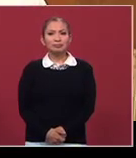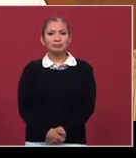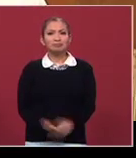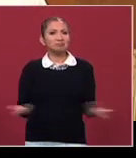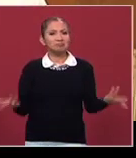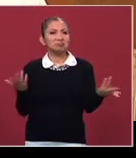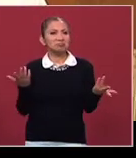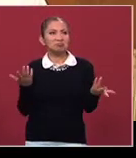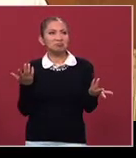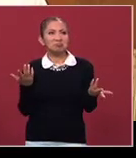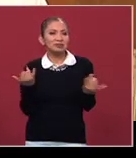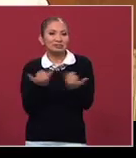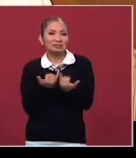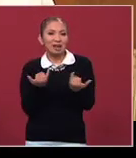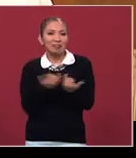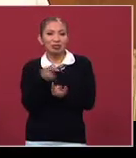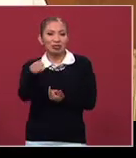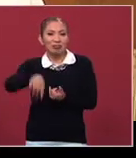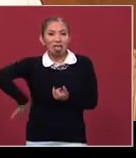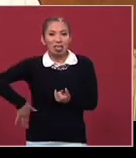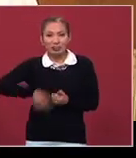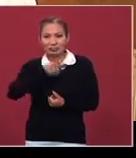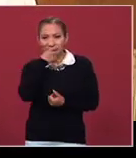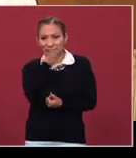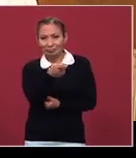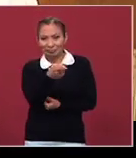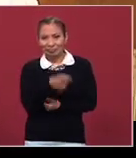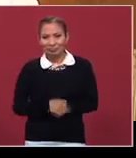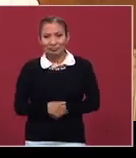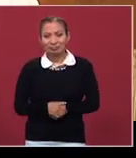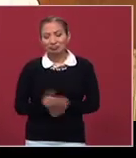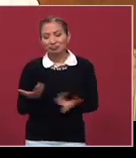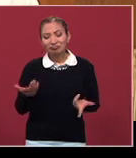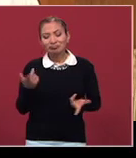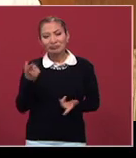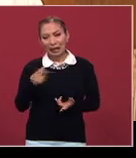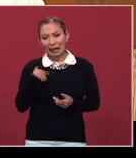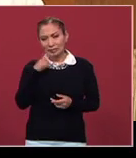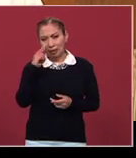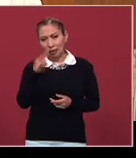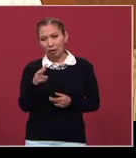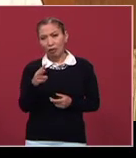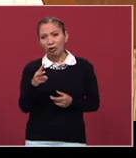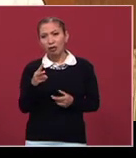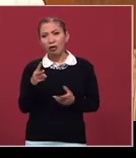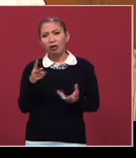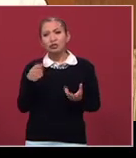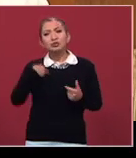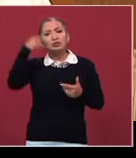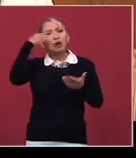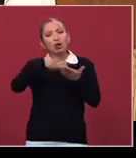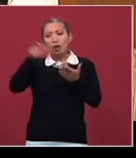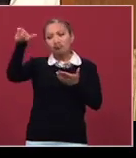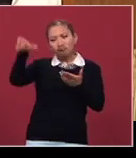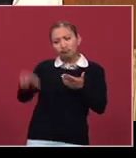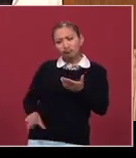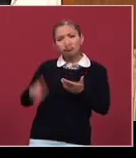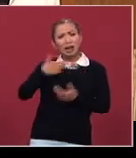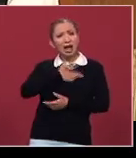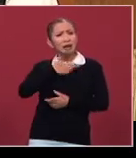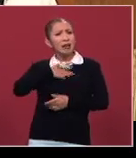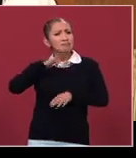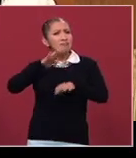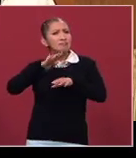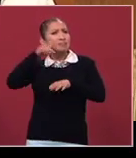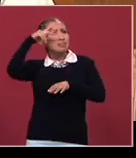pues por algo que tú dijiste y por algo que quiero agregar, uno creo que es uno de los héroes